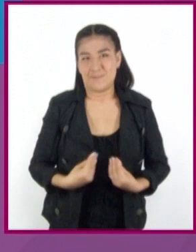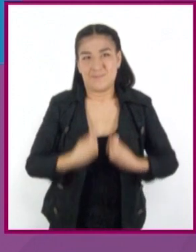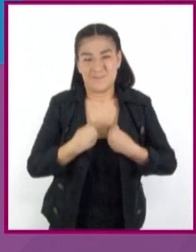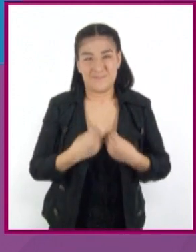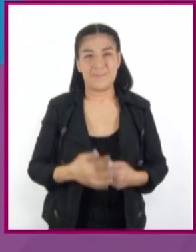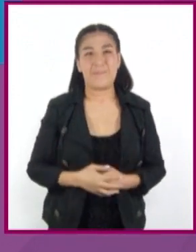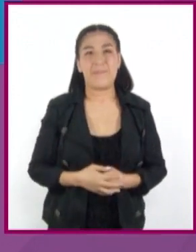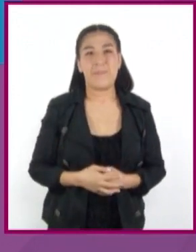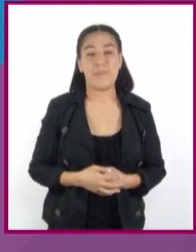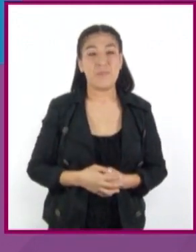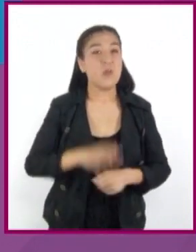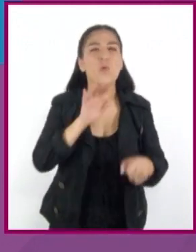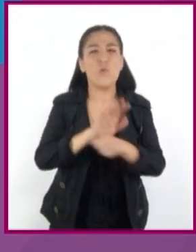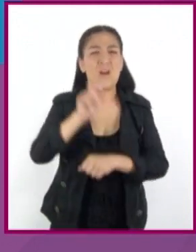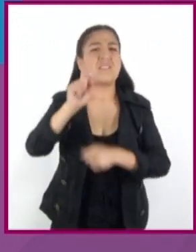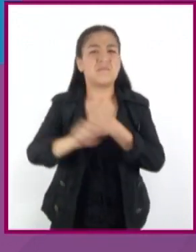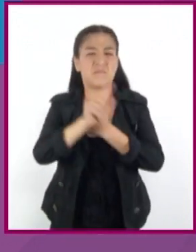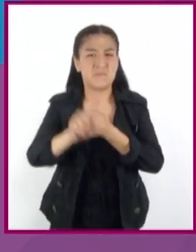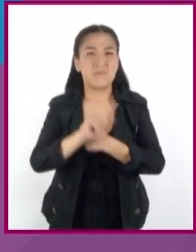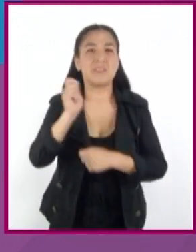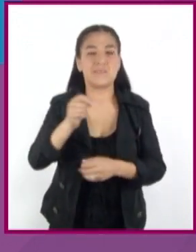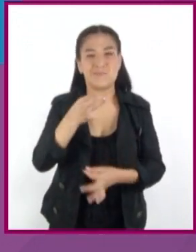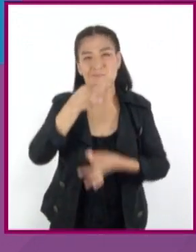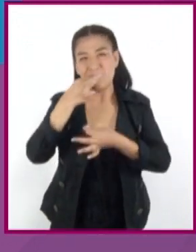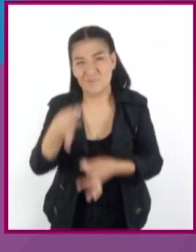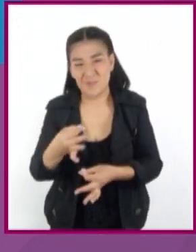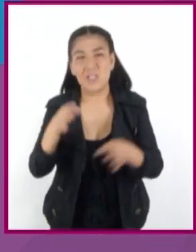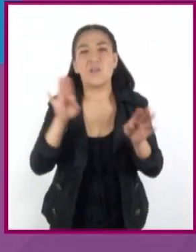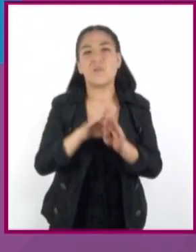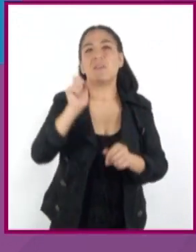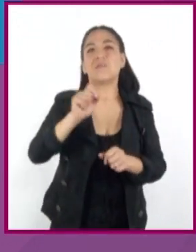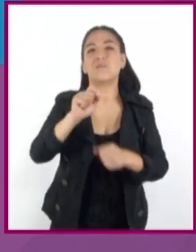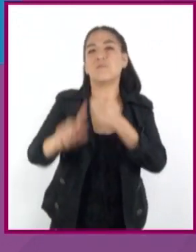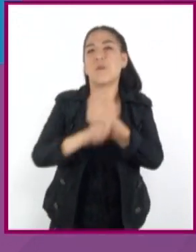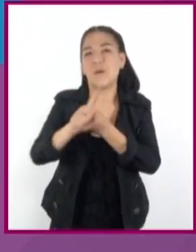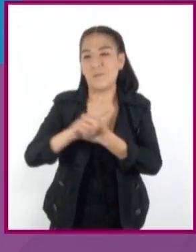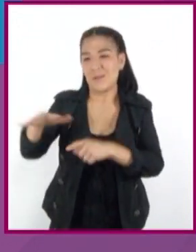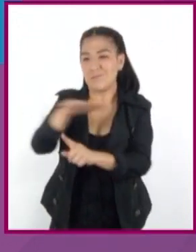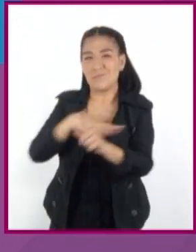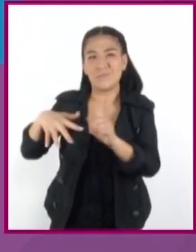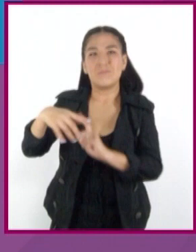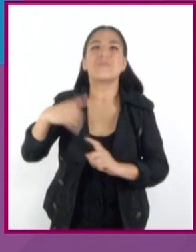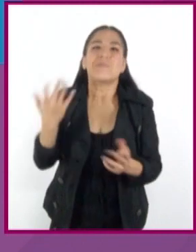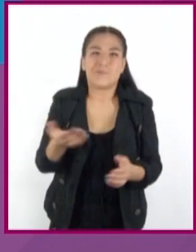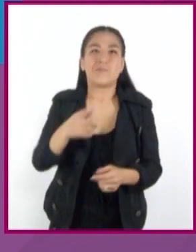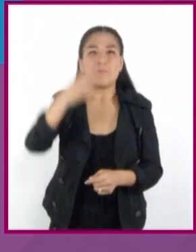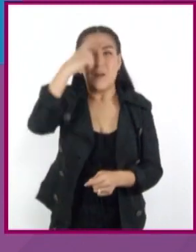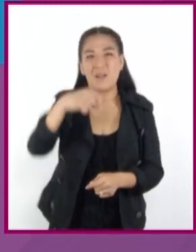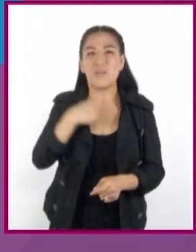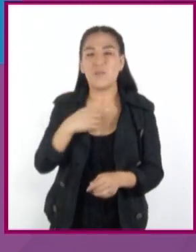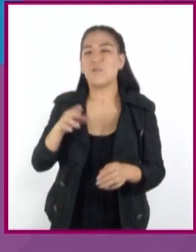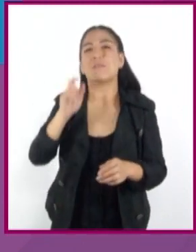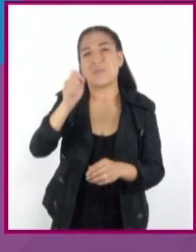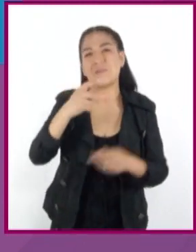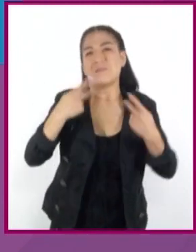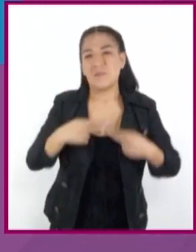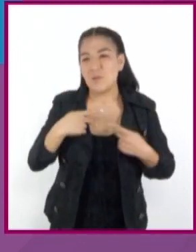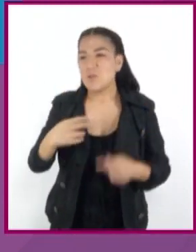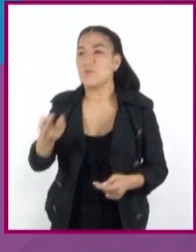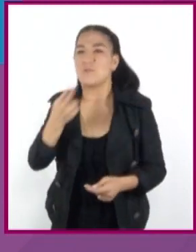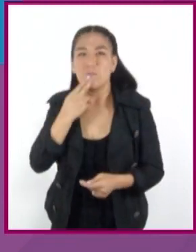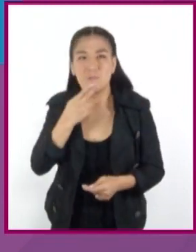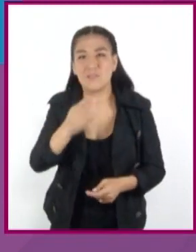Los factores de riesgo son las adicciones o circunstancias que aumentan las posibilidades de que proveemos y consumamos alguna droga.